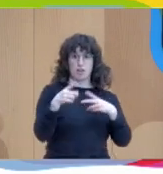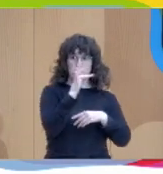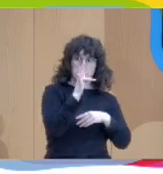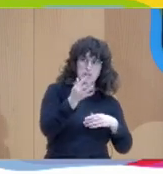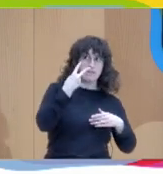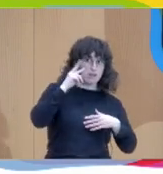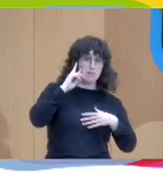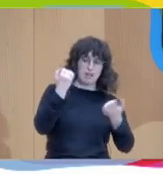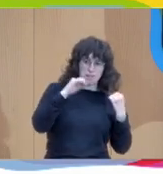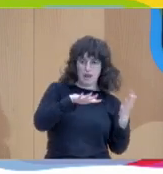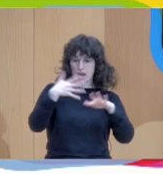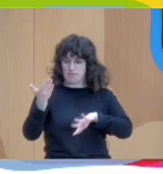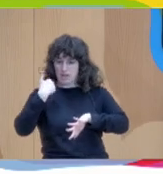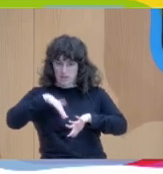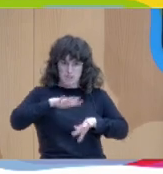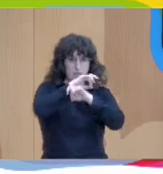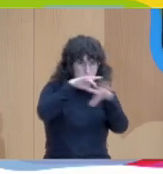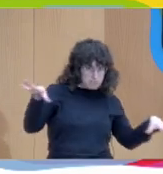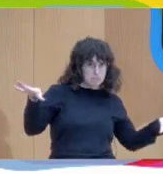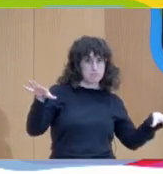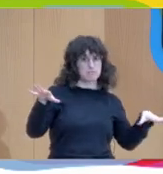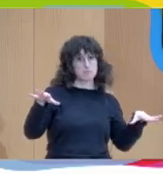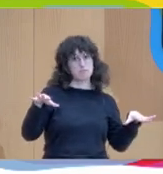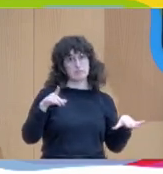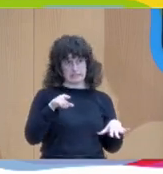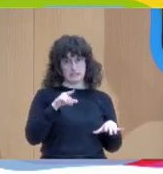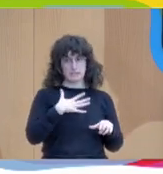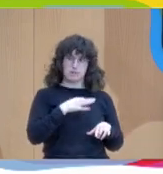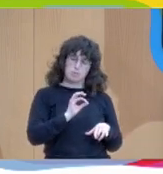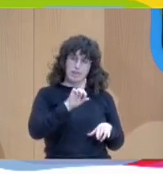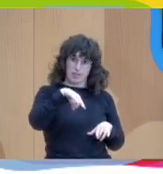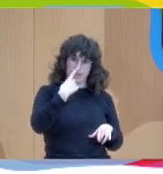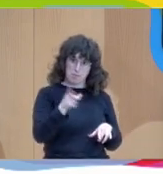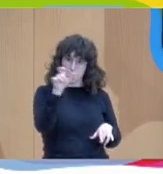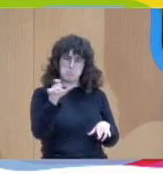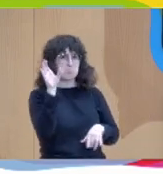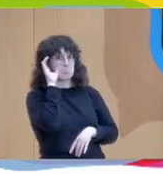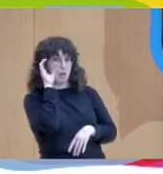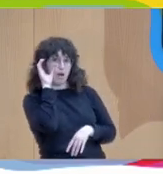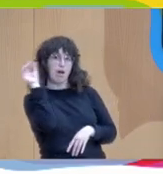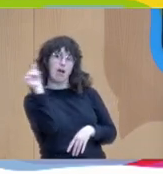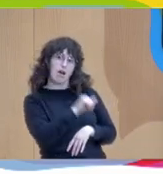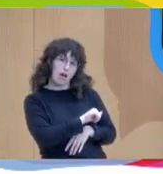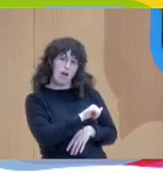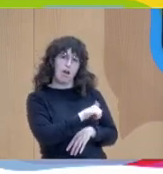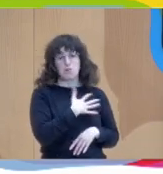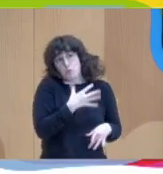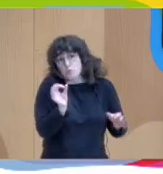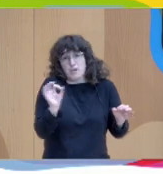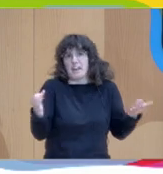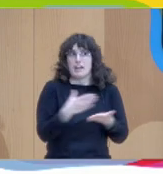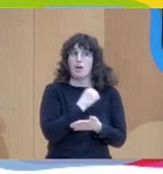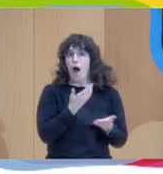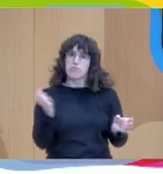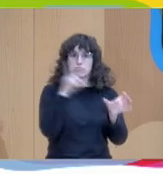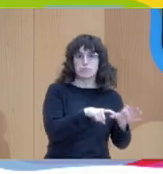práctica ya aplicada pues sí que puede hacer que el resto de personas a las que les llega quizás no todas vayan a formarse y a